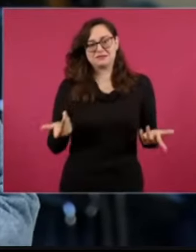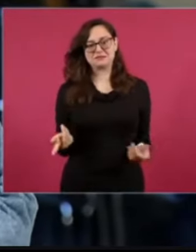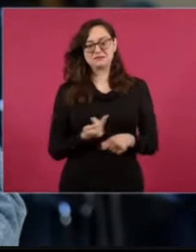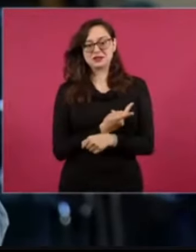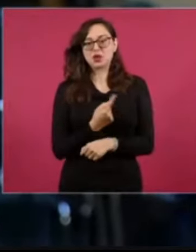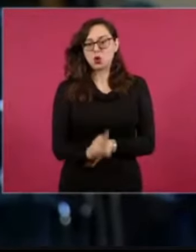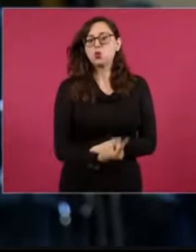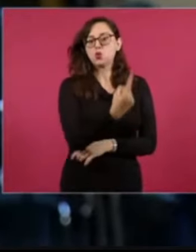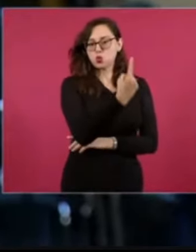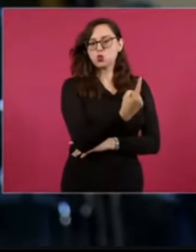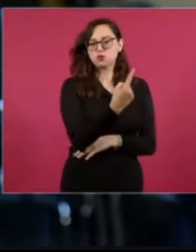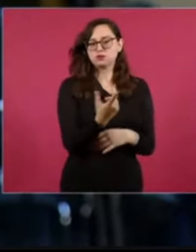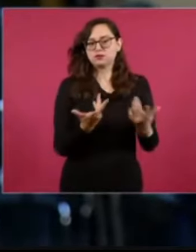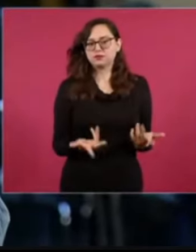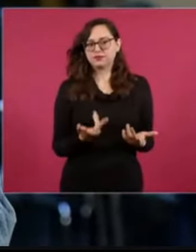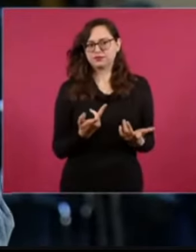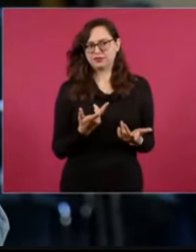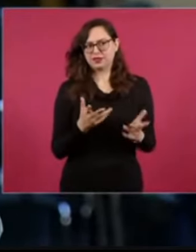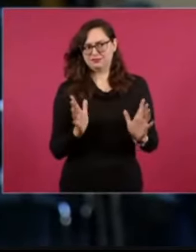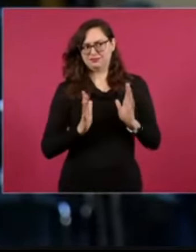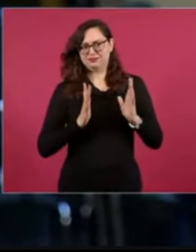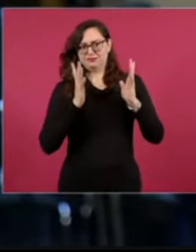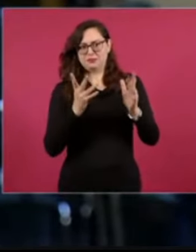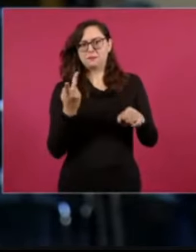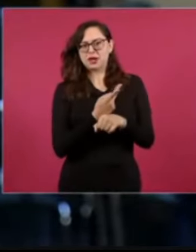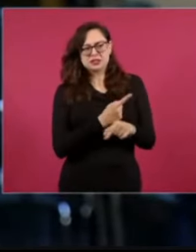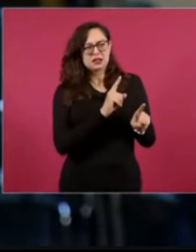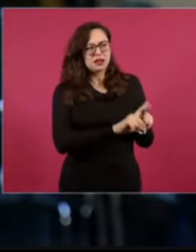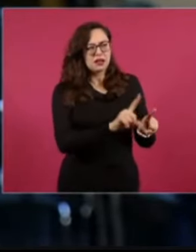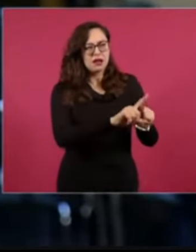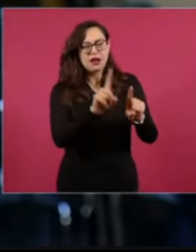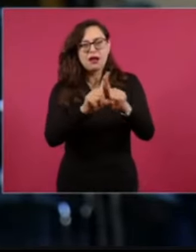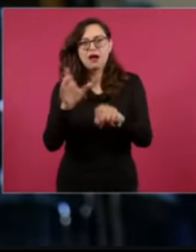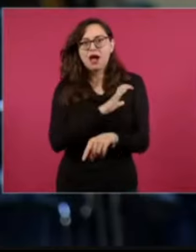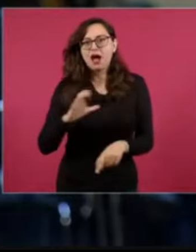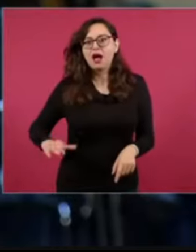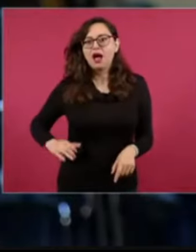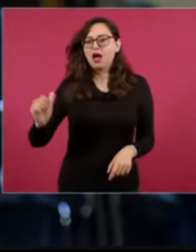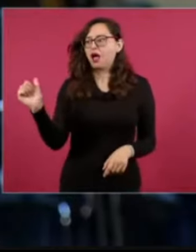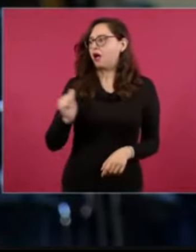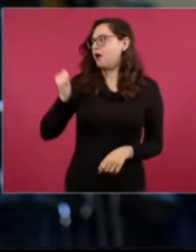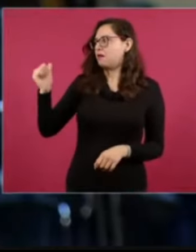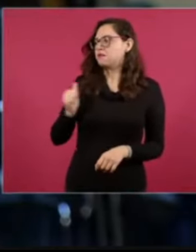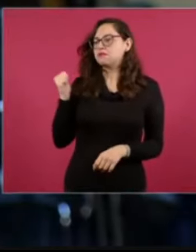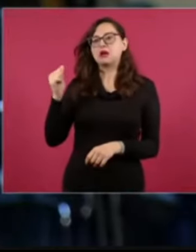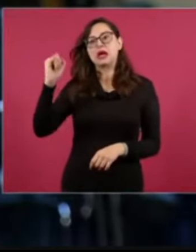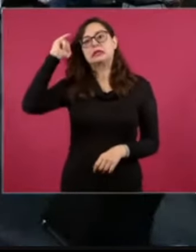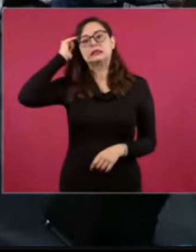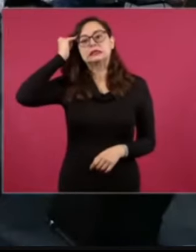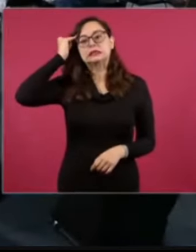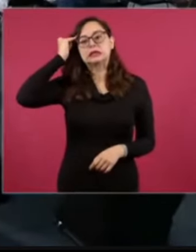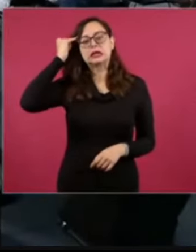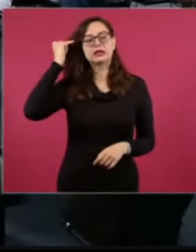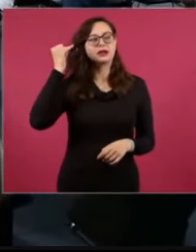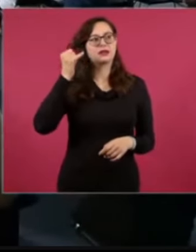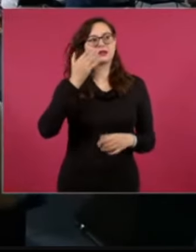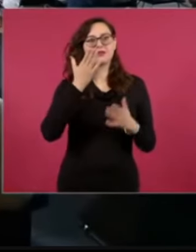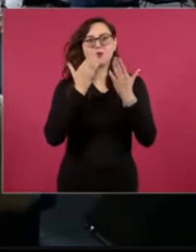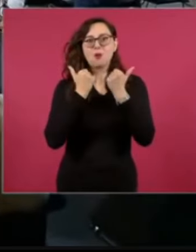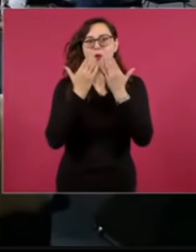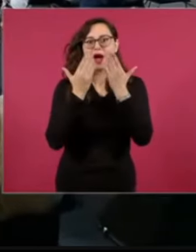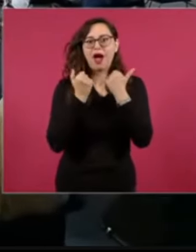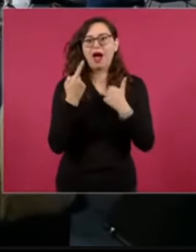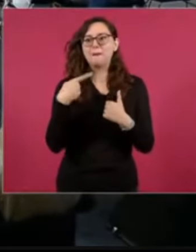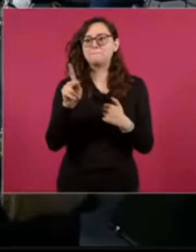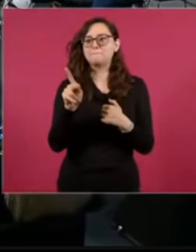Vamos a ir a la conferencia hoy 6 de agosto del 2024. Hoy fue una conferencia muy nutrida